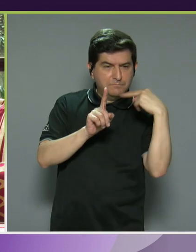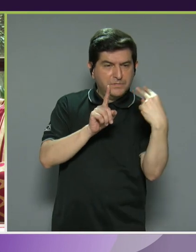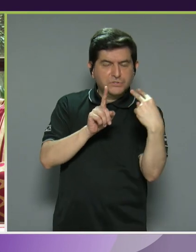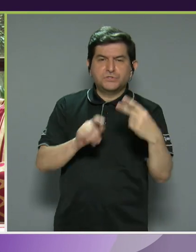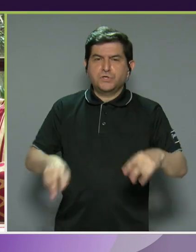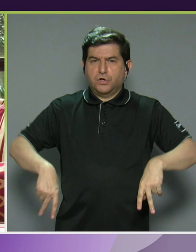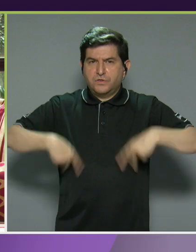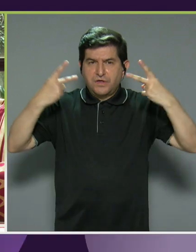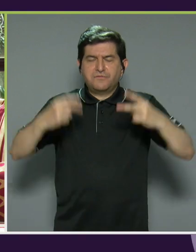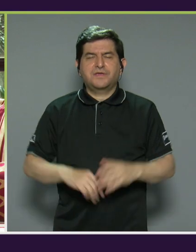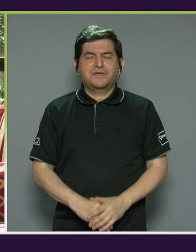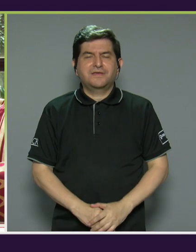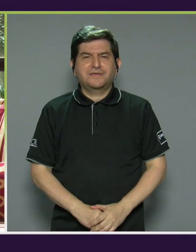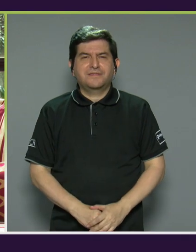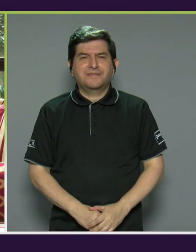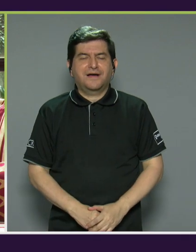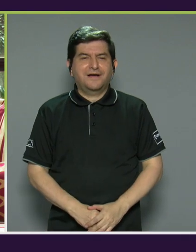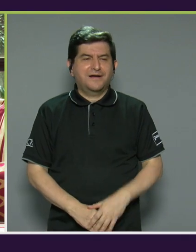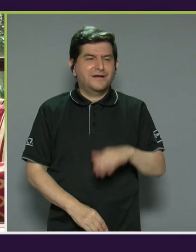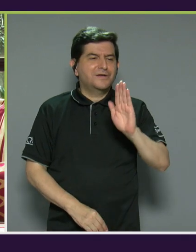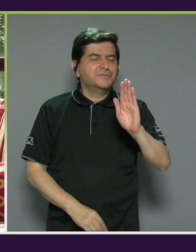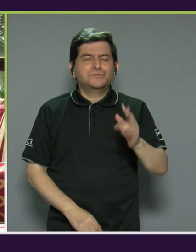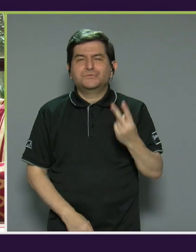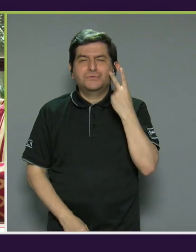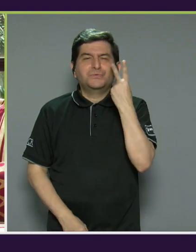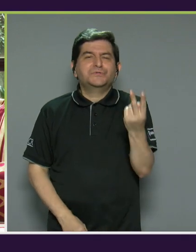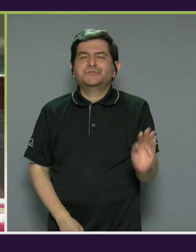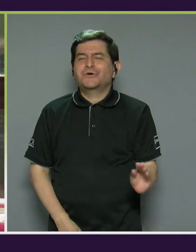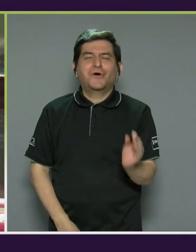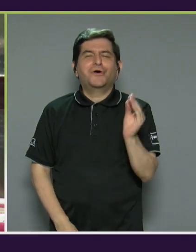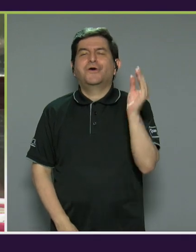de la frescura, de la mirada joven.